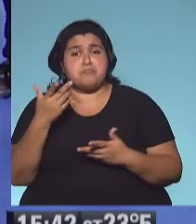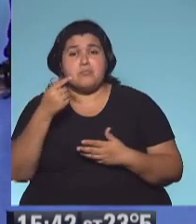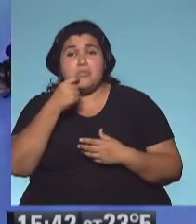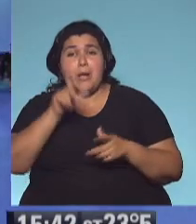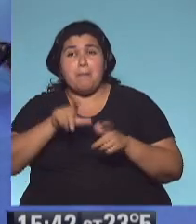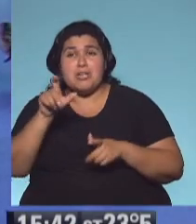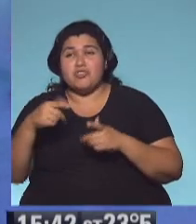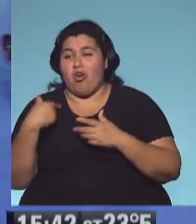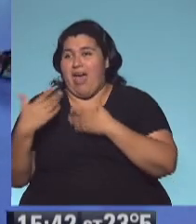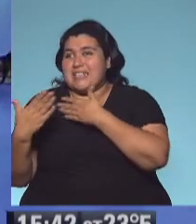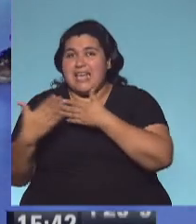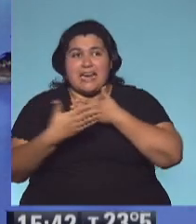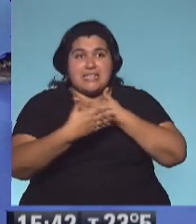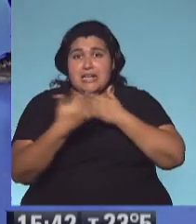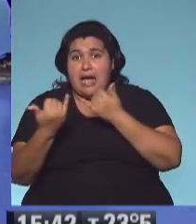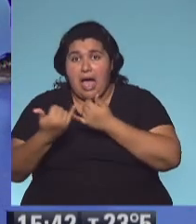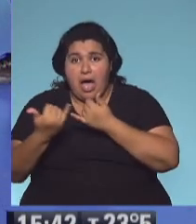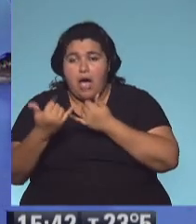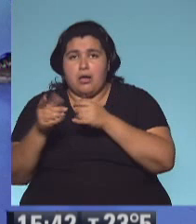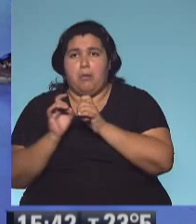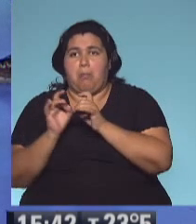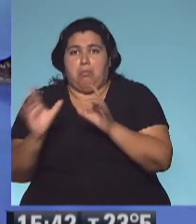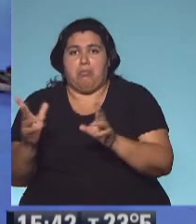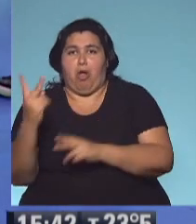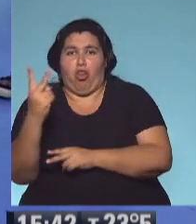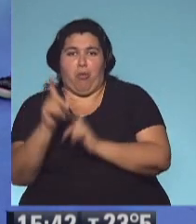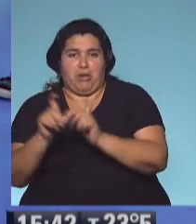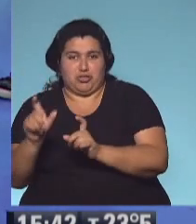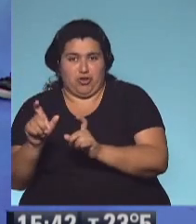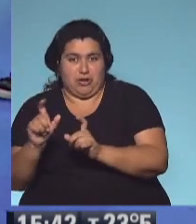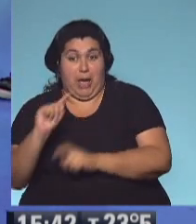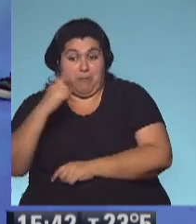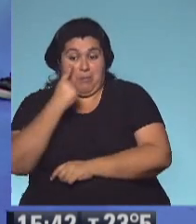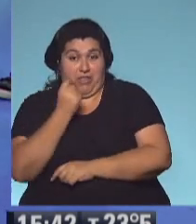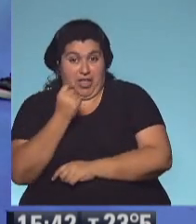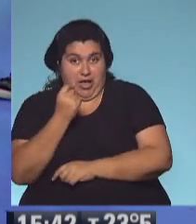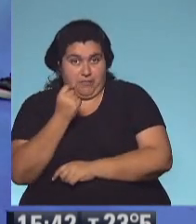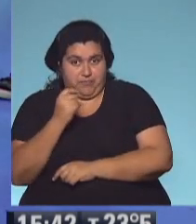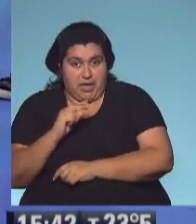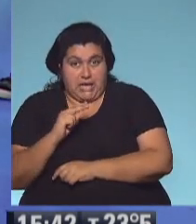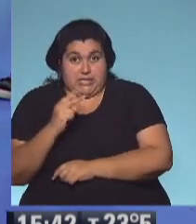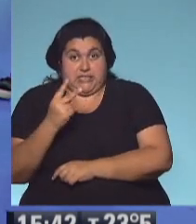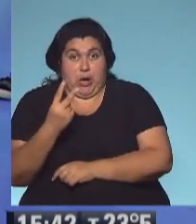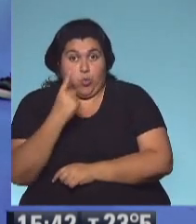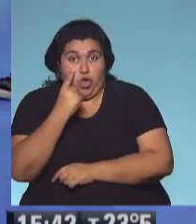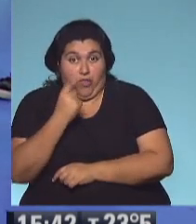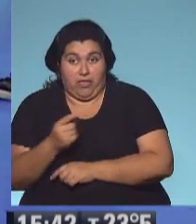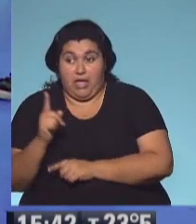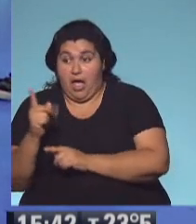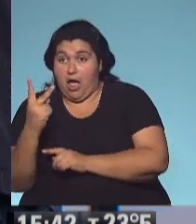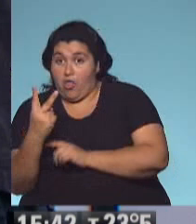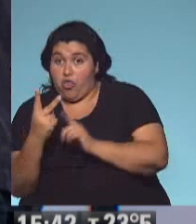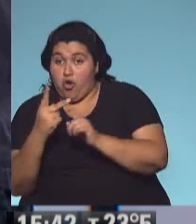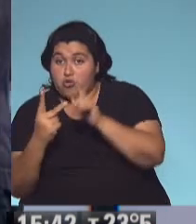de gente con la que está relacionada, contagia a dos personas? Entonces, el primer día contagia a dos. Al día siguiente, esas dos personas, como